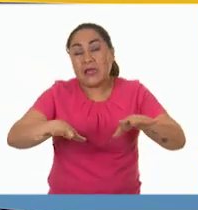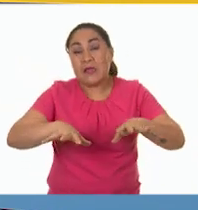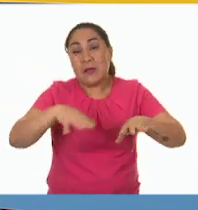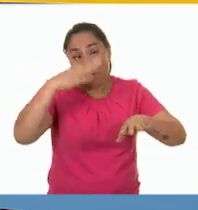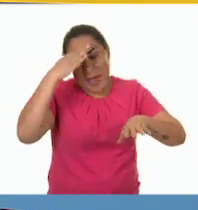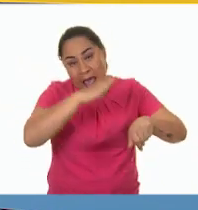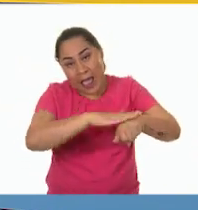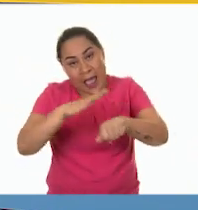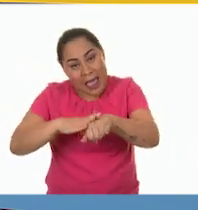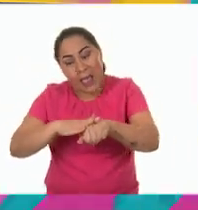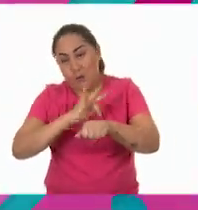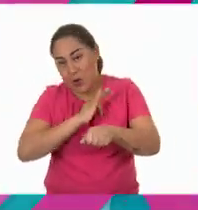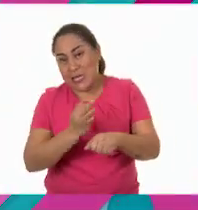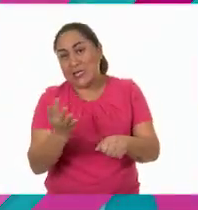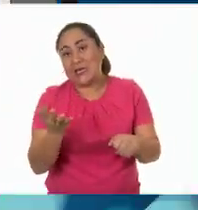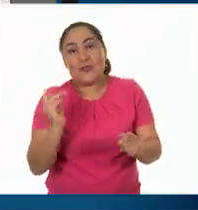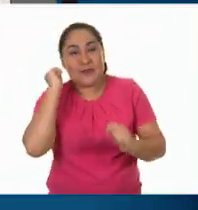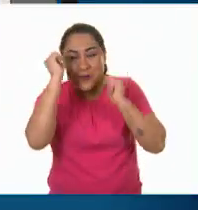promover el turismo.